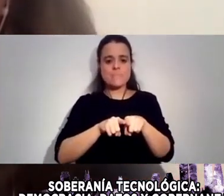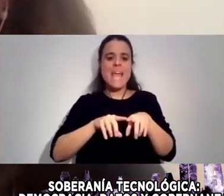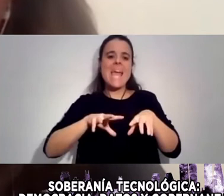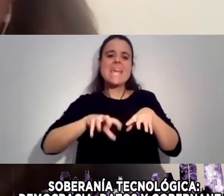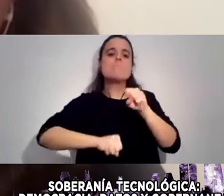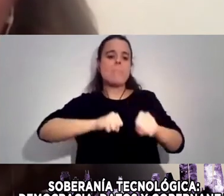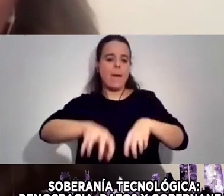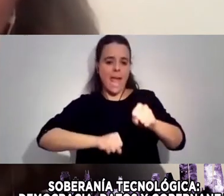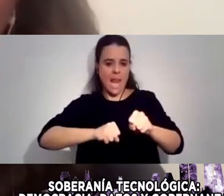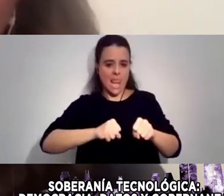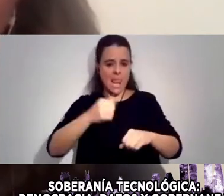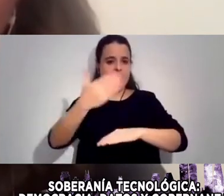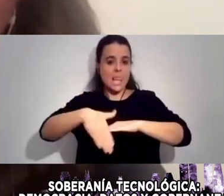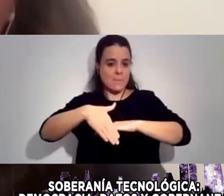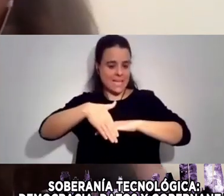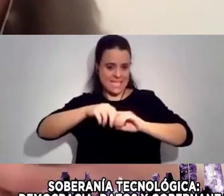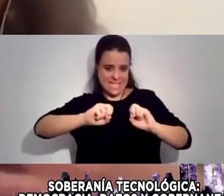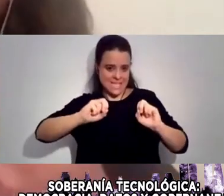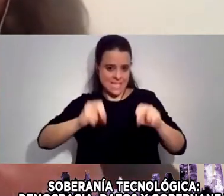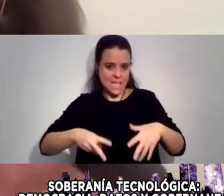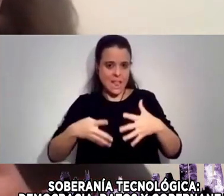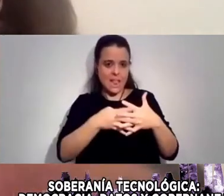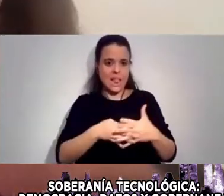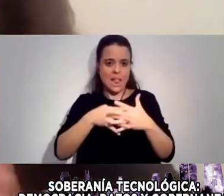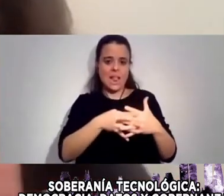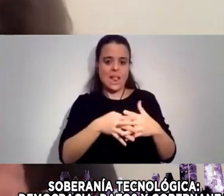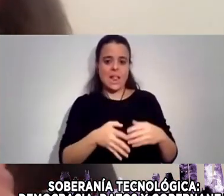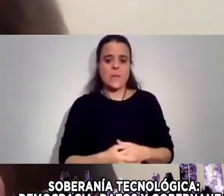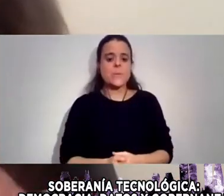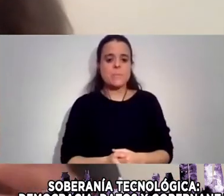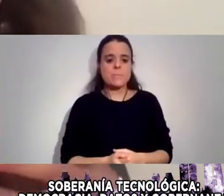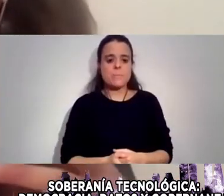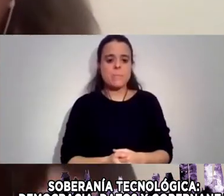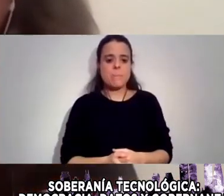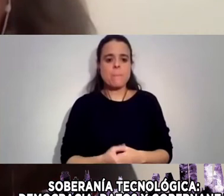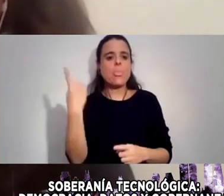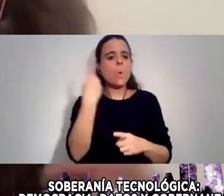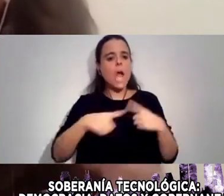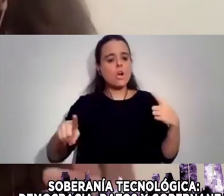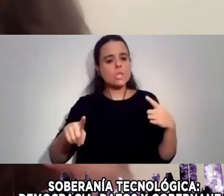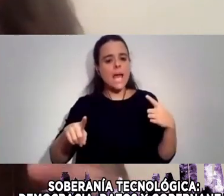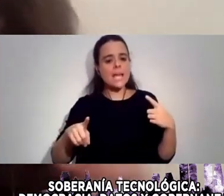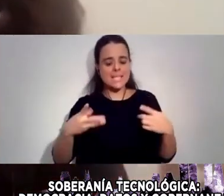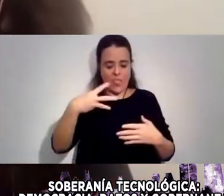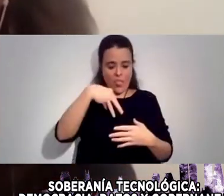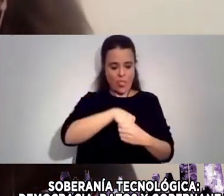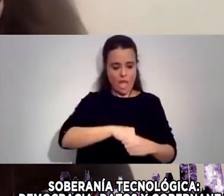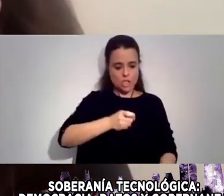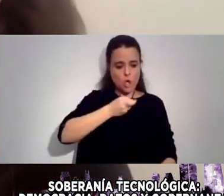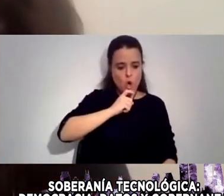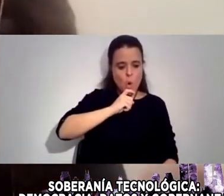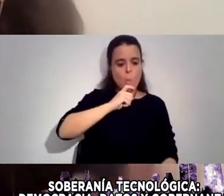De Estados Unidos Una cosa Es cómo Funcionaba Hacia adentro Y las enmiendas Y ciertas